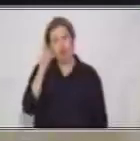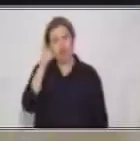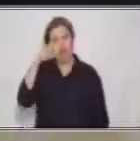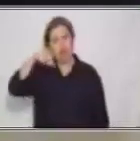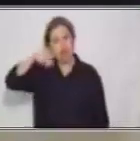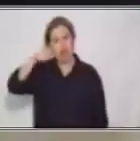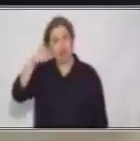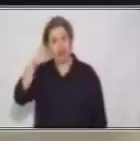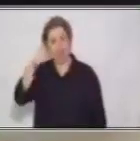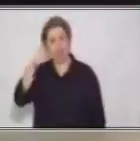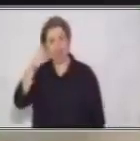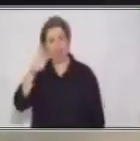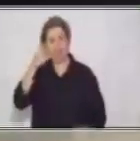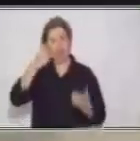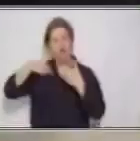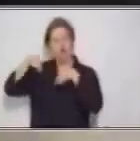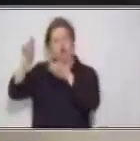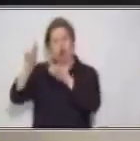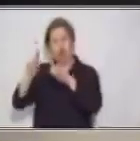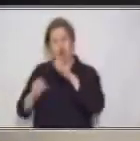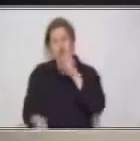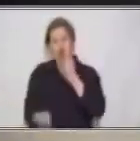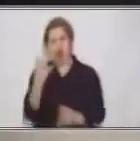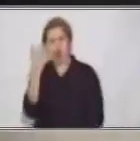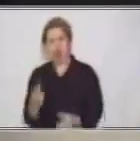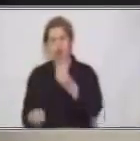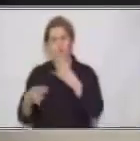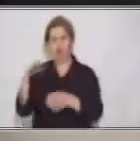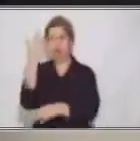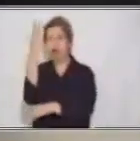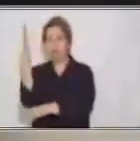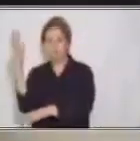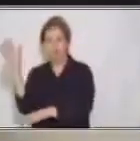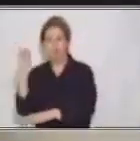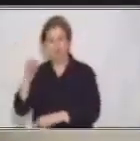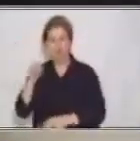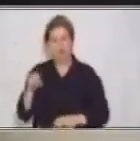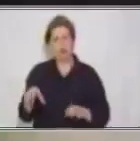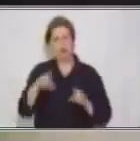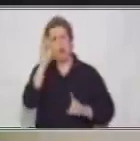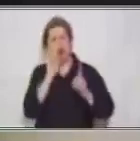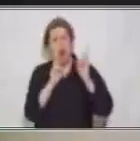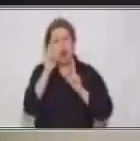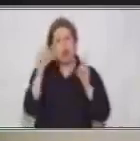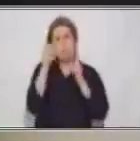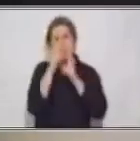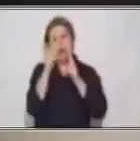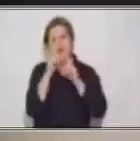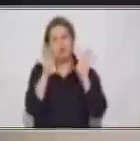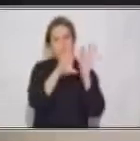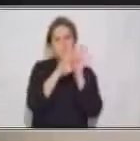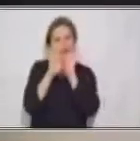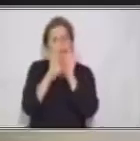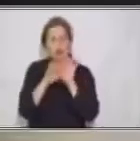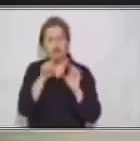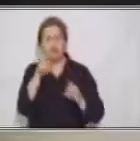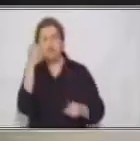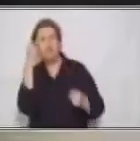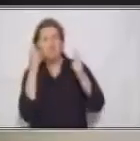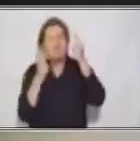enlazando, ¿cuál sería la palabra de enlace entre Pedro y Ana? ¿Cuál creen ustedes?